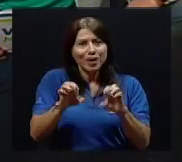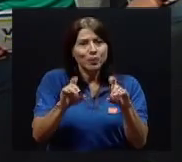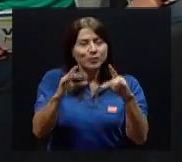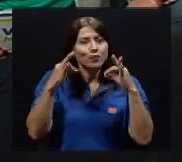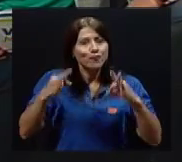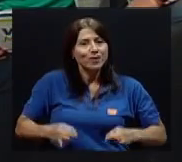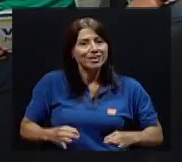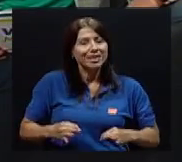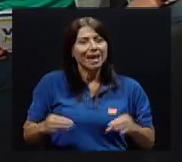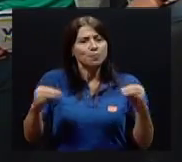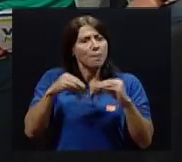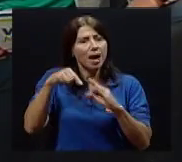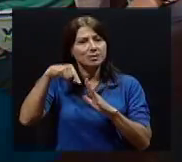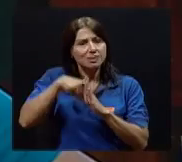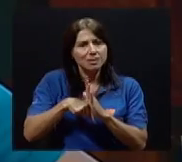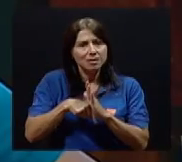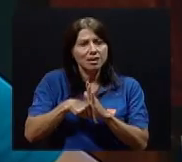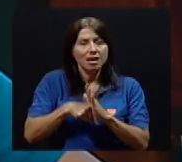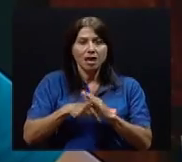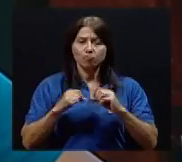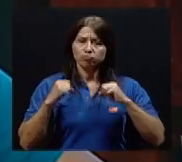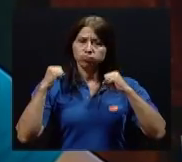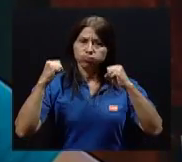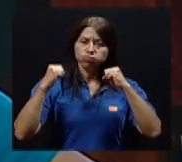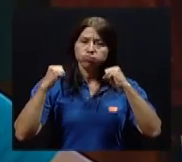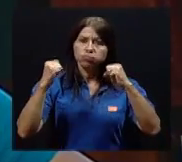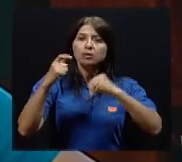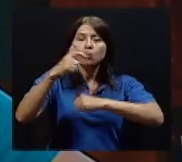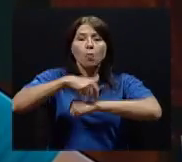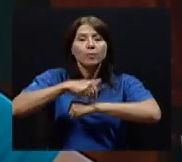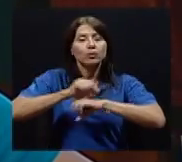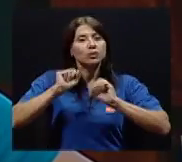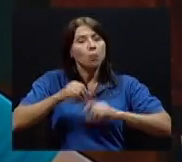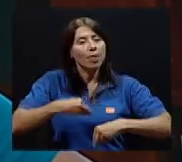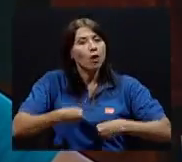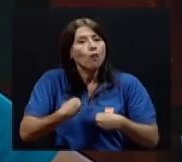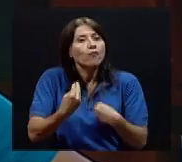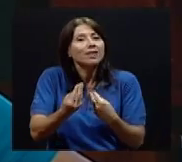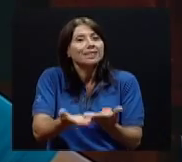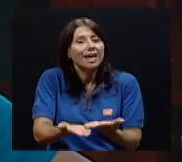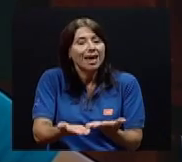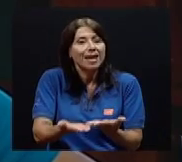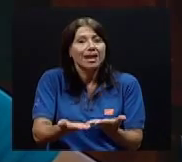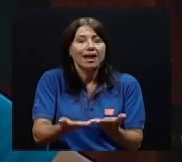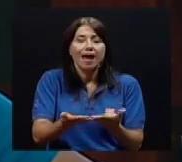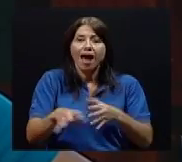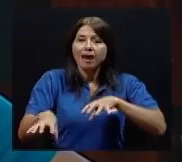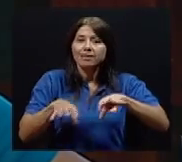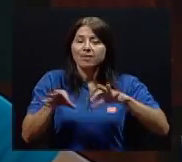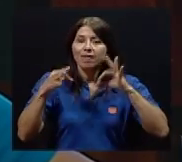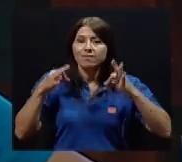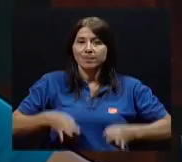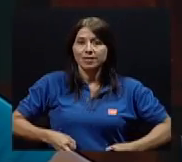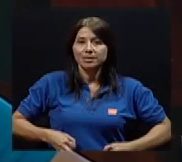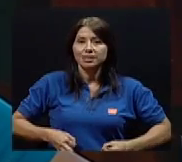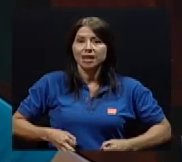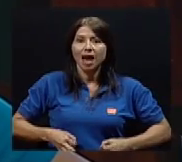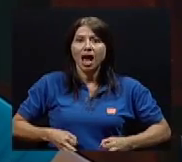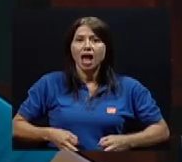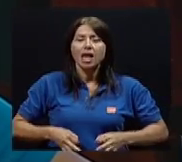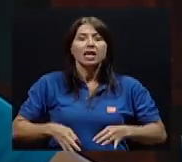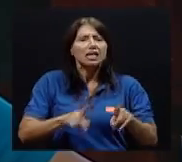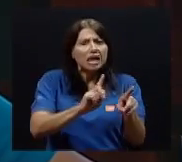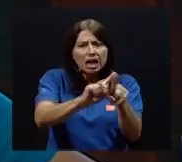espacio en el cual se puedan ofrecer formatos de actividad física que sean heterogéneos, que sean inclusivos,